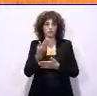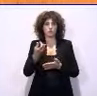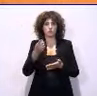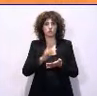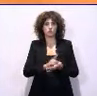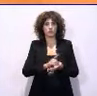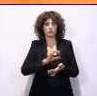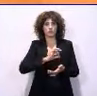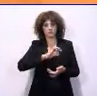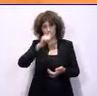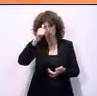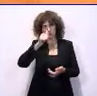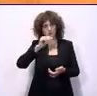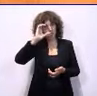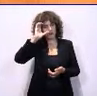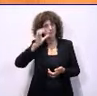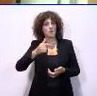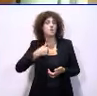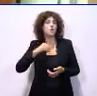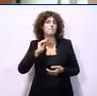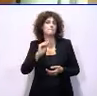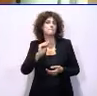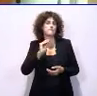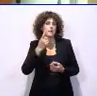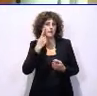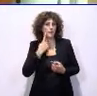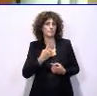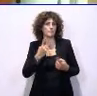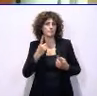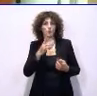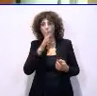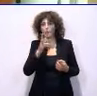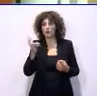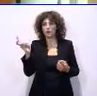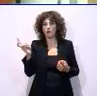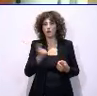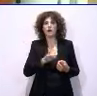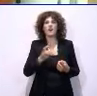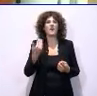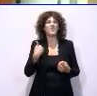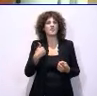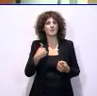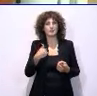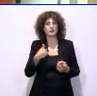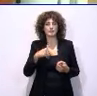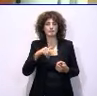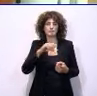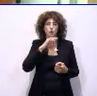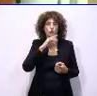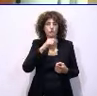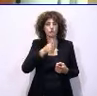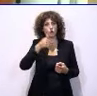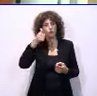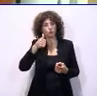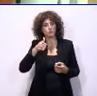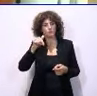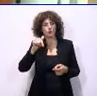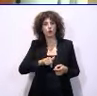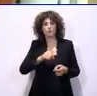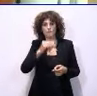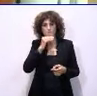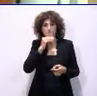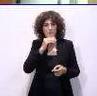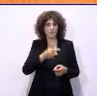Señor Capellán, yo le pediría lo primero porque venía ayer más contento. Hoy le veo un poco enfadado, le pide un poco del sentido del humor. Me parece